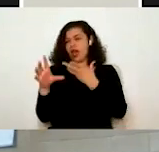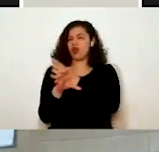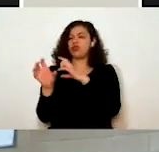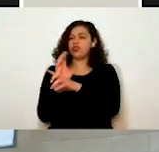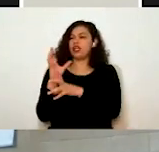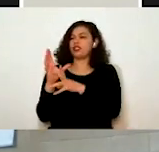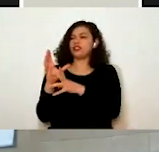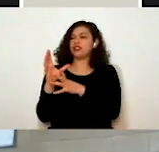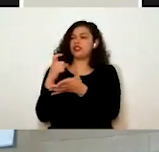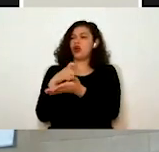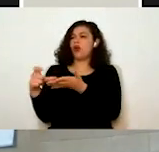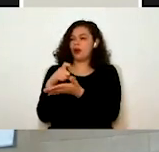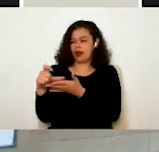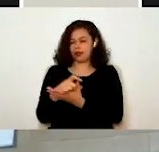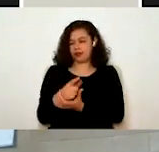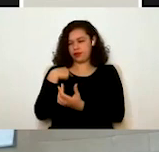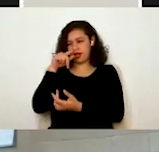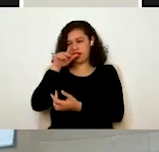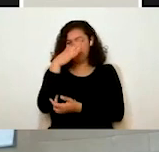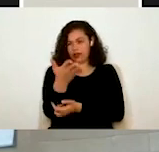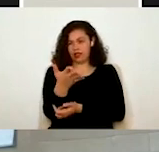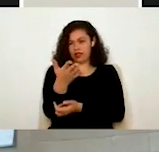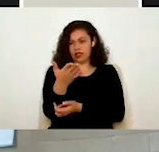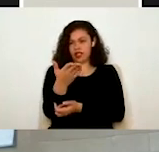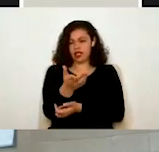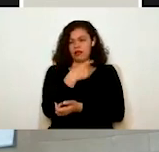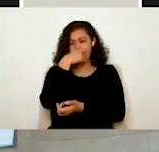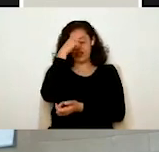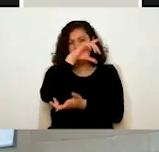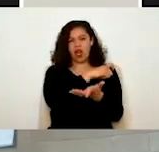caso, vamos a hacer una solicitud de enajenación de bienes inmuebles.